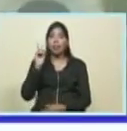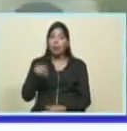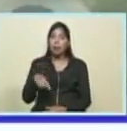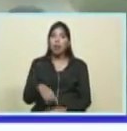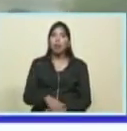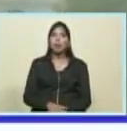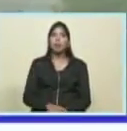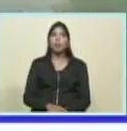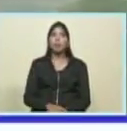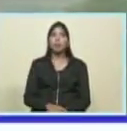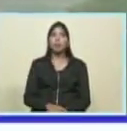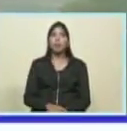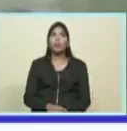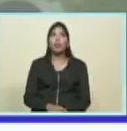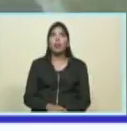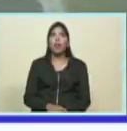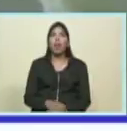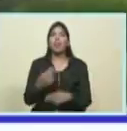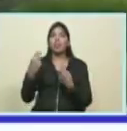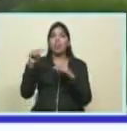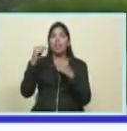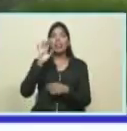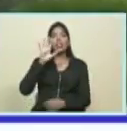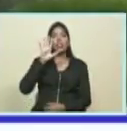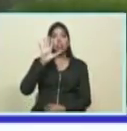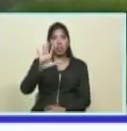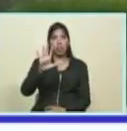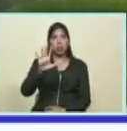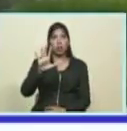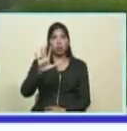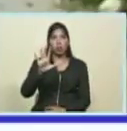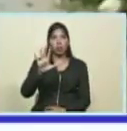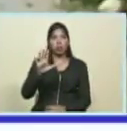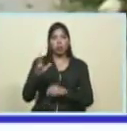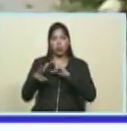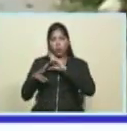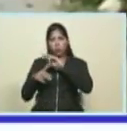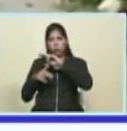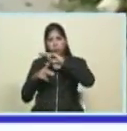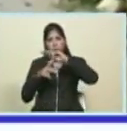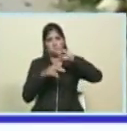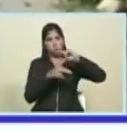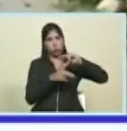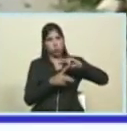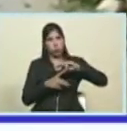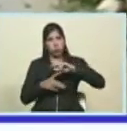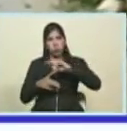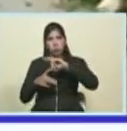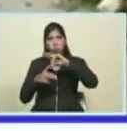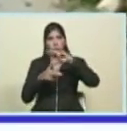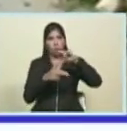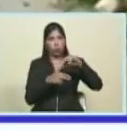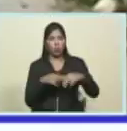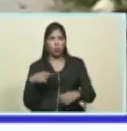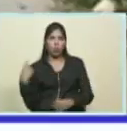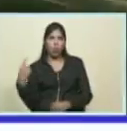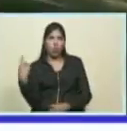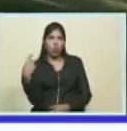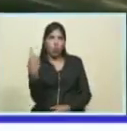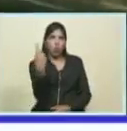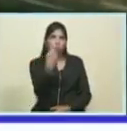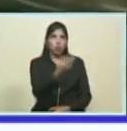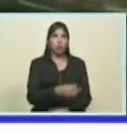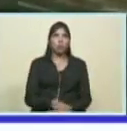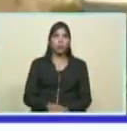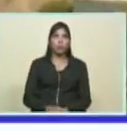en categoría 5 el ojo del huracán a tierra cubana y fue el momento en que el